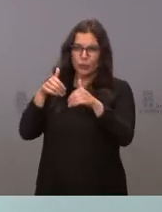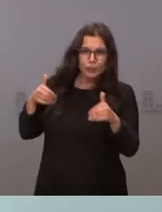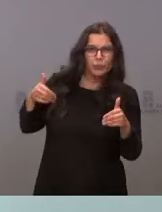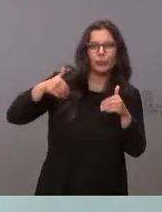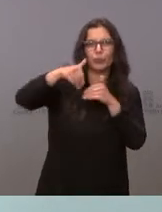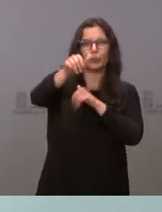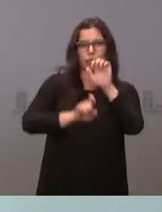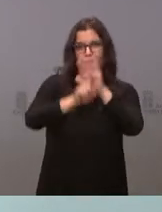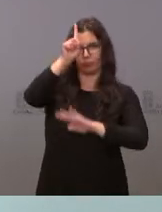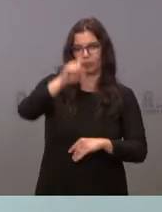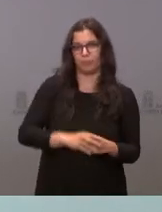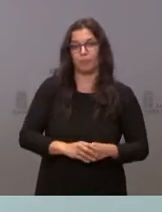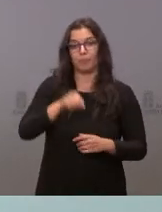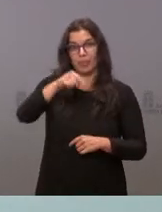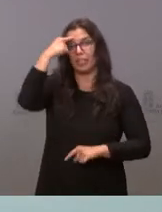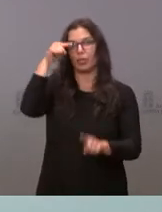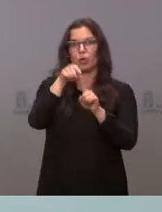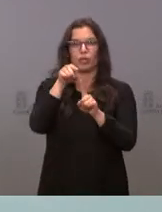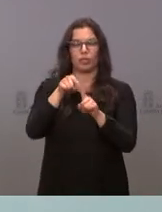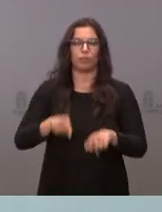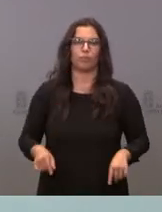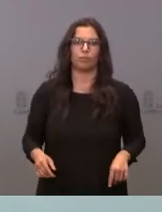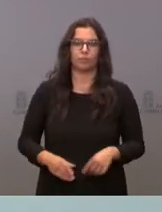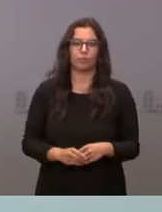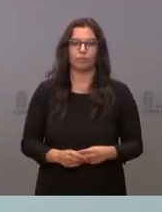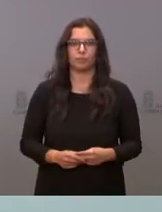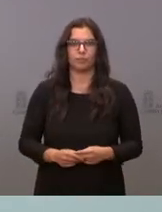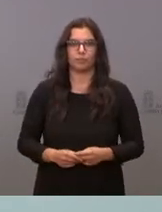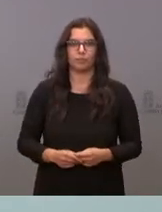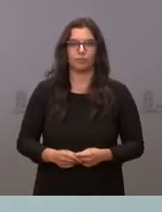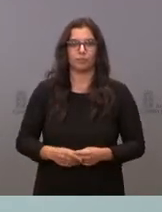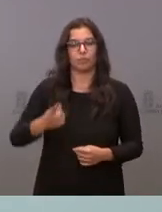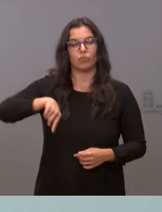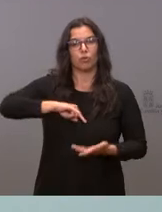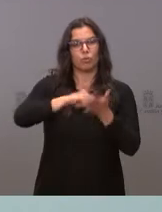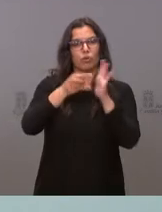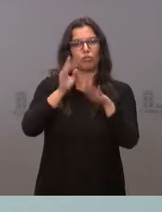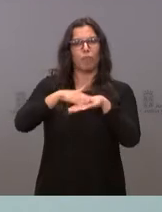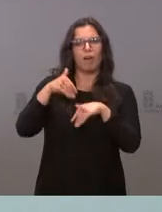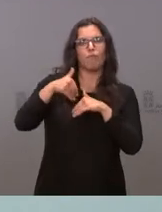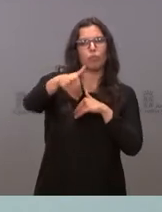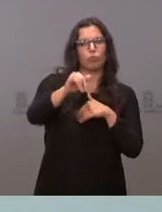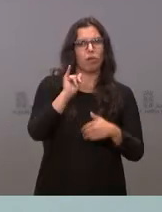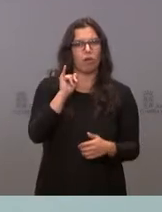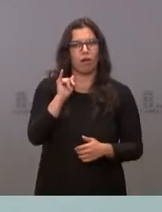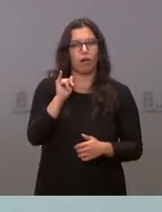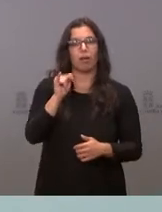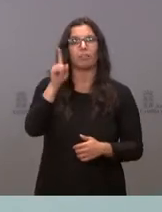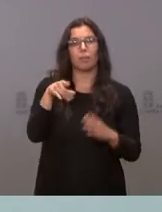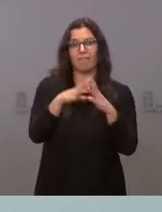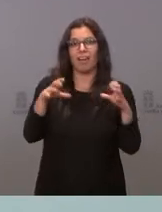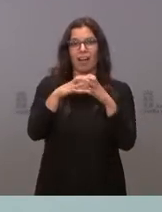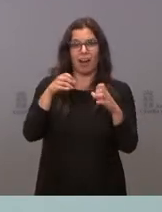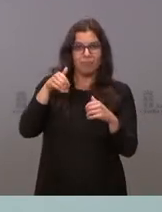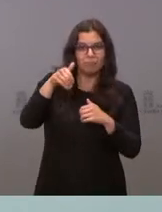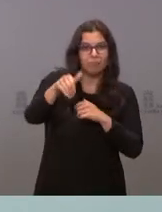Ese es nuestro objetivo. Tenemos un proyecto de futuro y tenemos ganas de alcanzarlo.